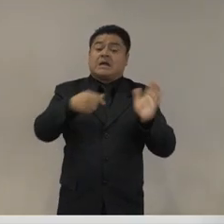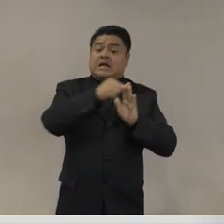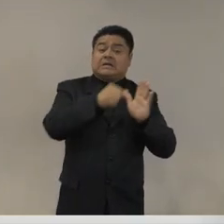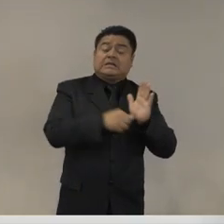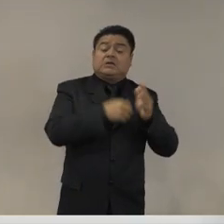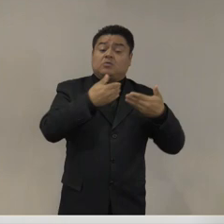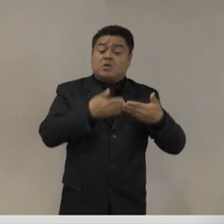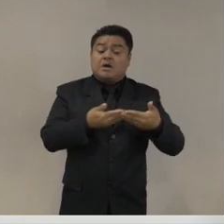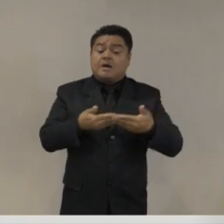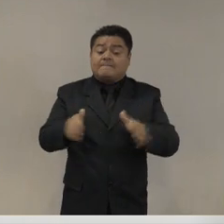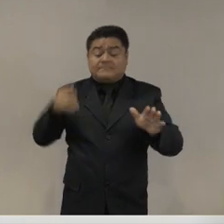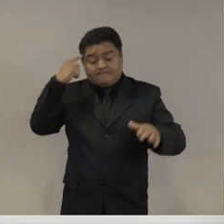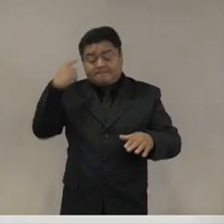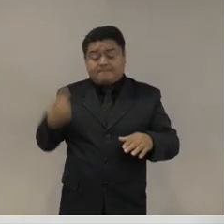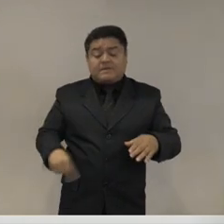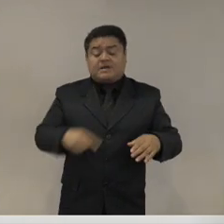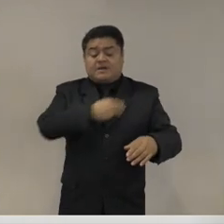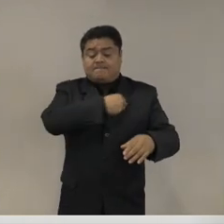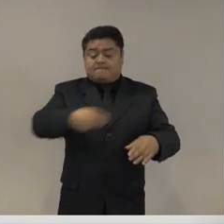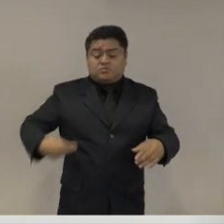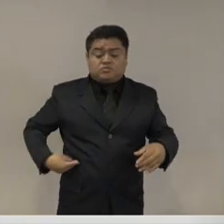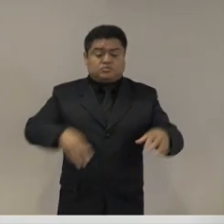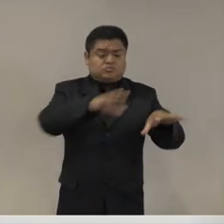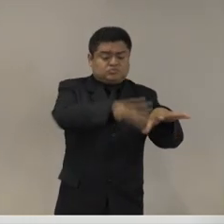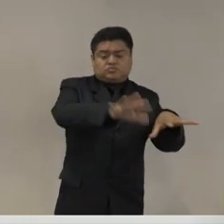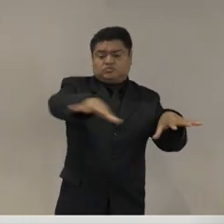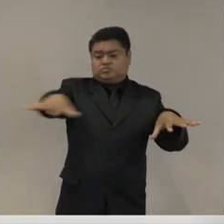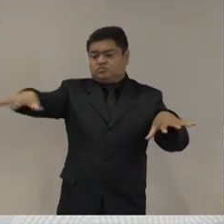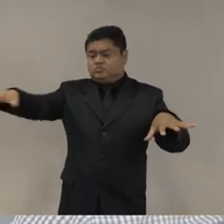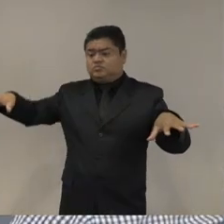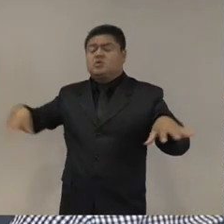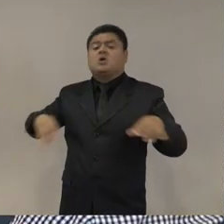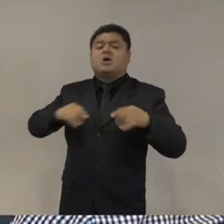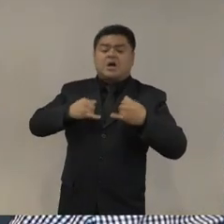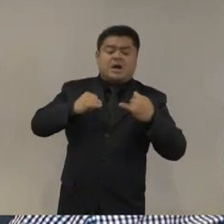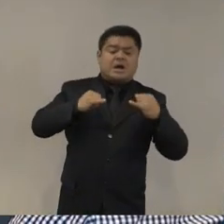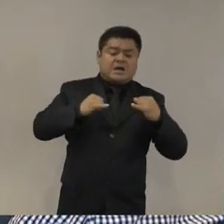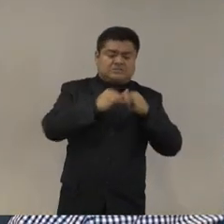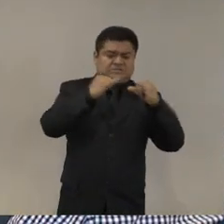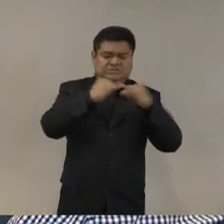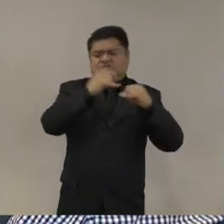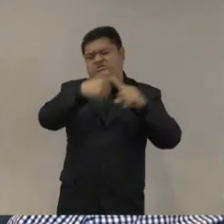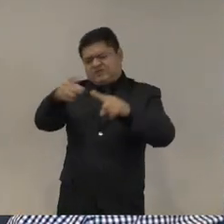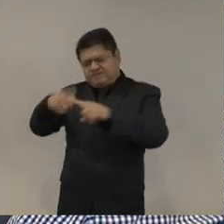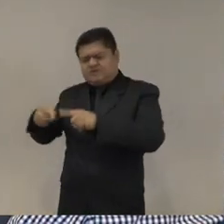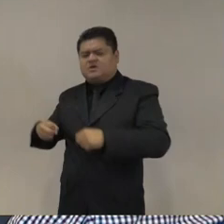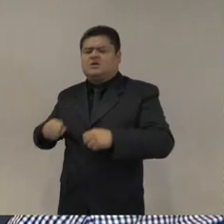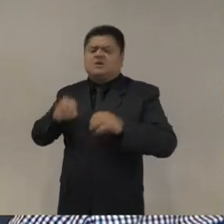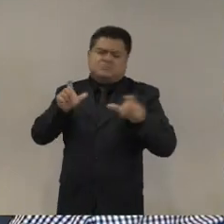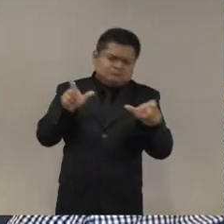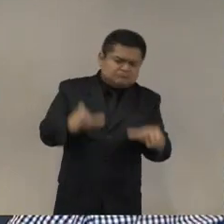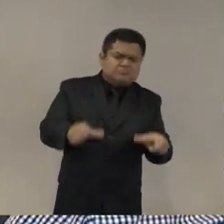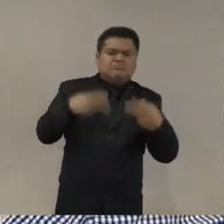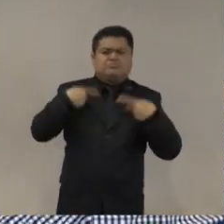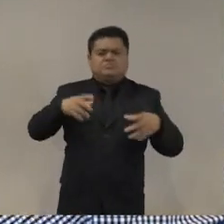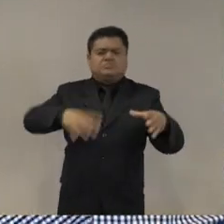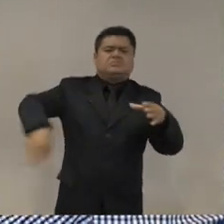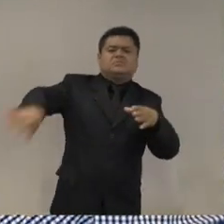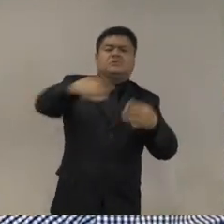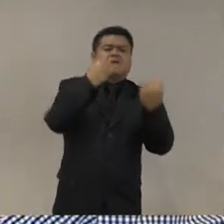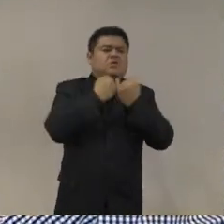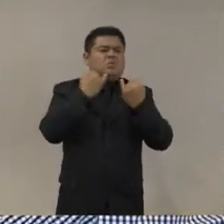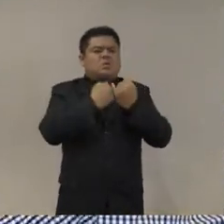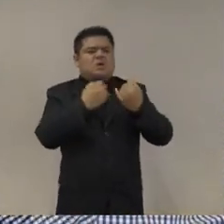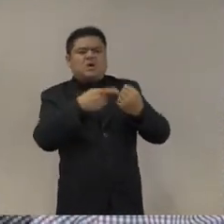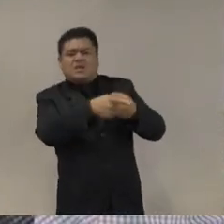instituciones metropolitanas o regionales de seguridad pública de prevención del delito de cualquiera uno